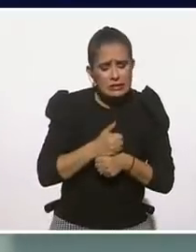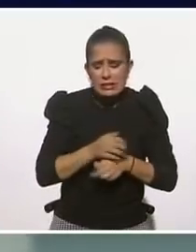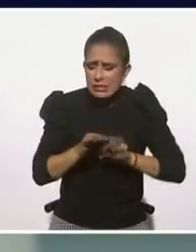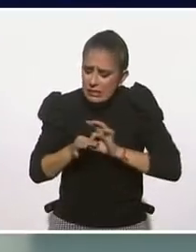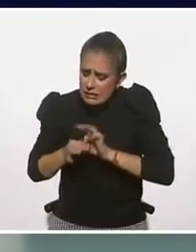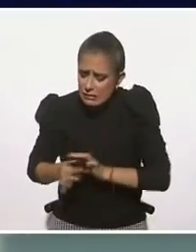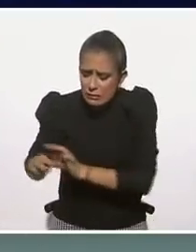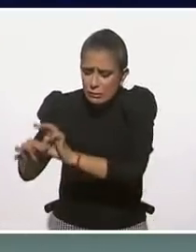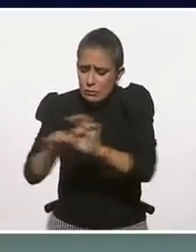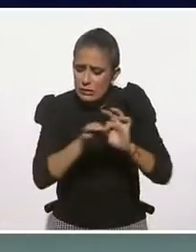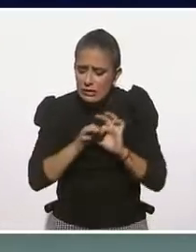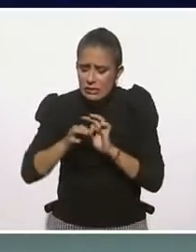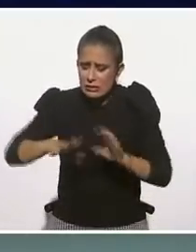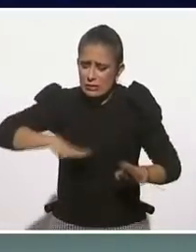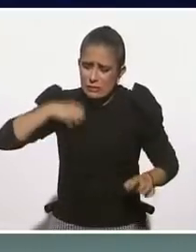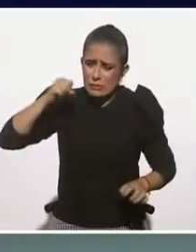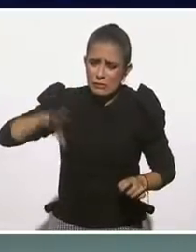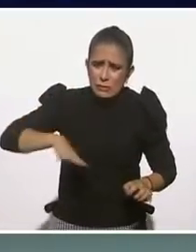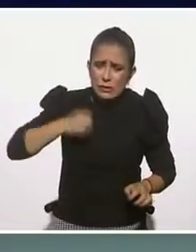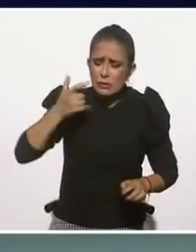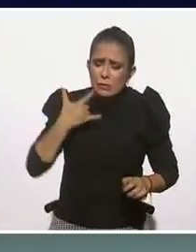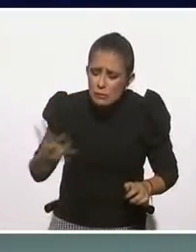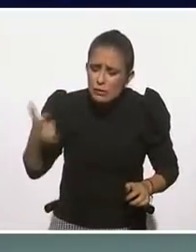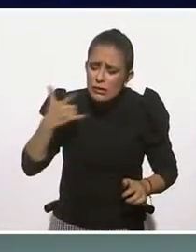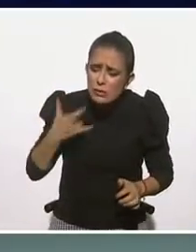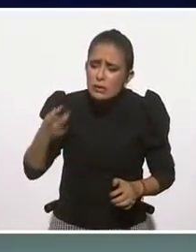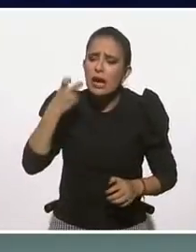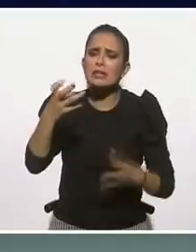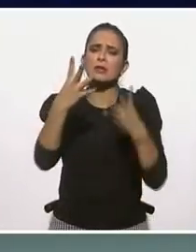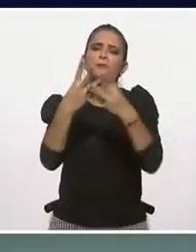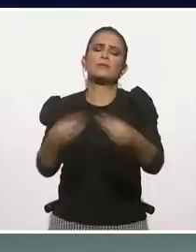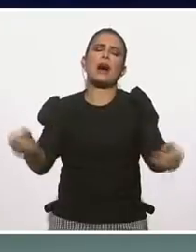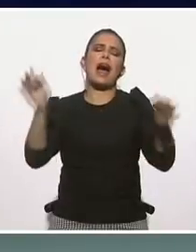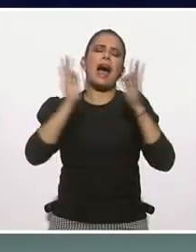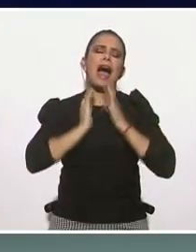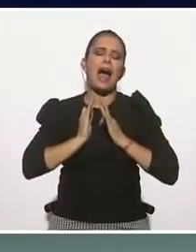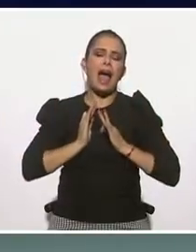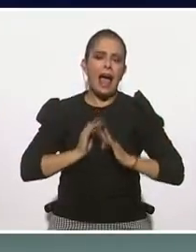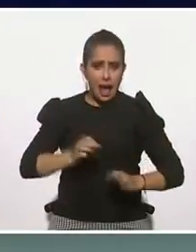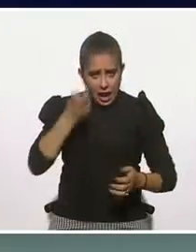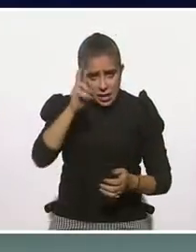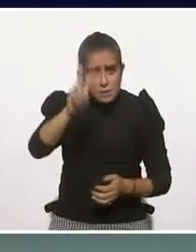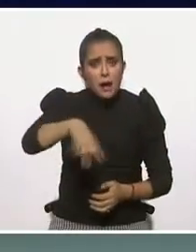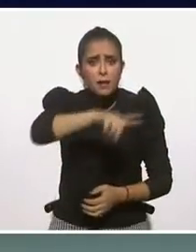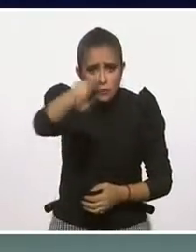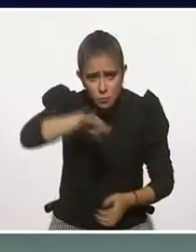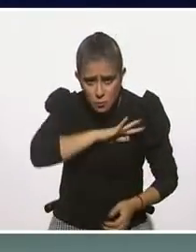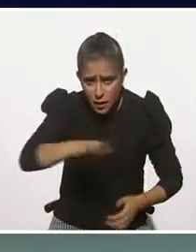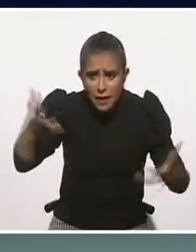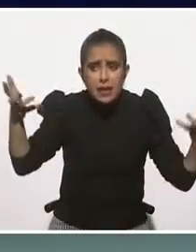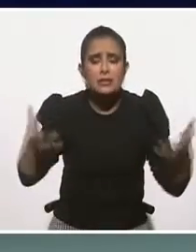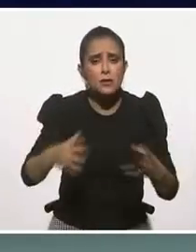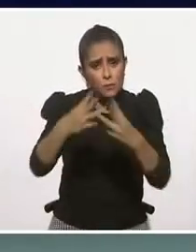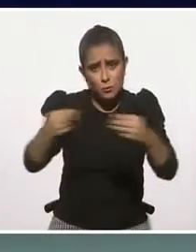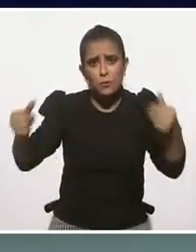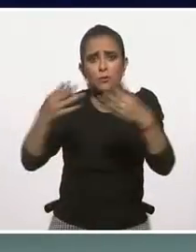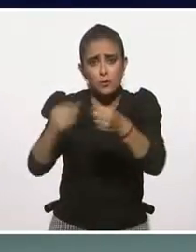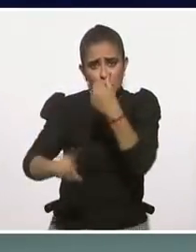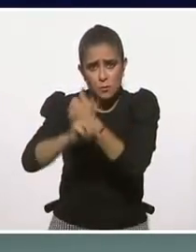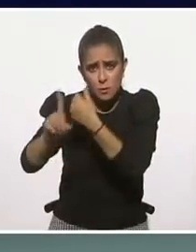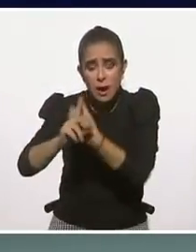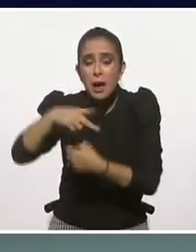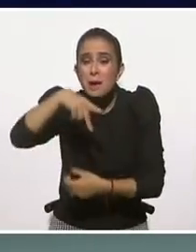desarrollar ciertas habilidades. Sí podemos. Es el mensaje a todos los que nos ven en casa y a todas las que nos ven en casa, es sí podemos. Pero tenemos que ser un poco más